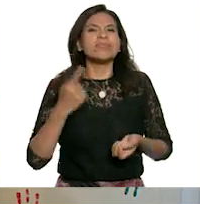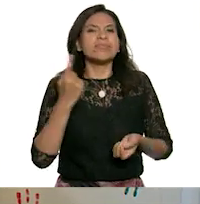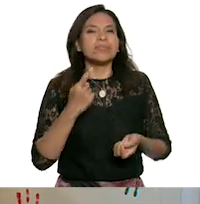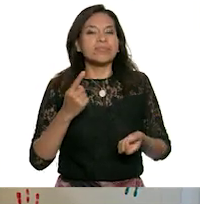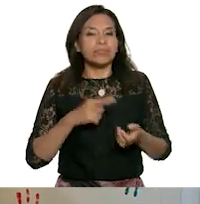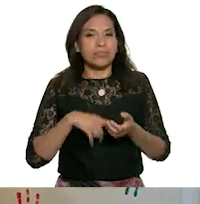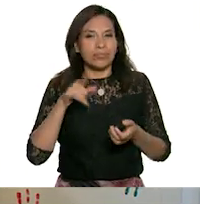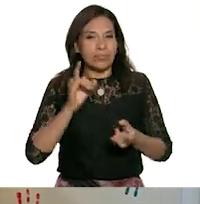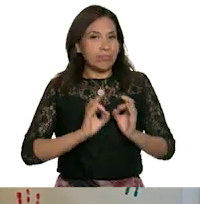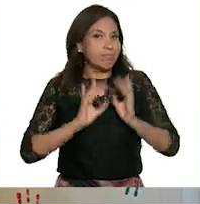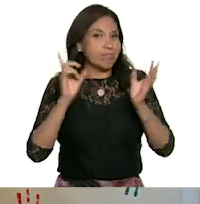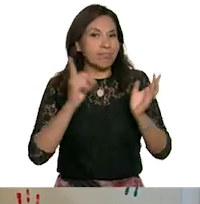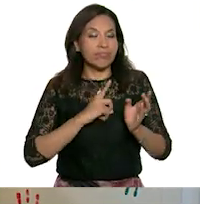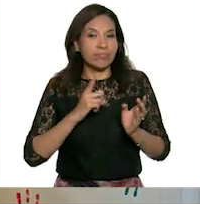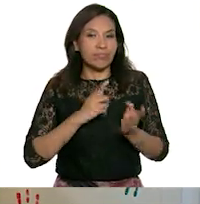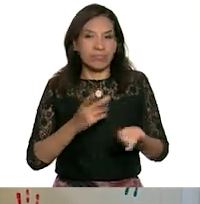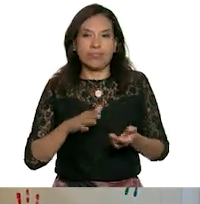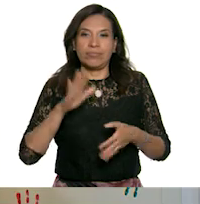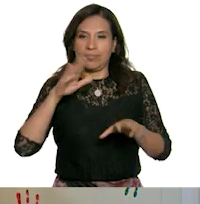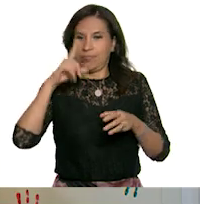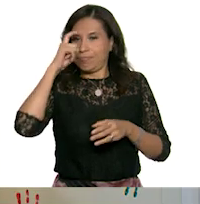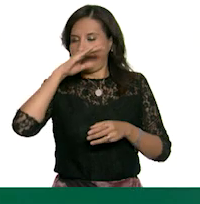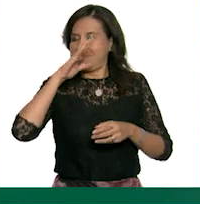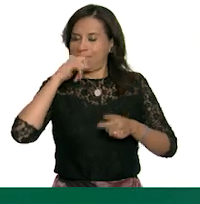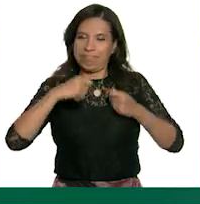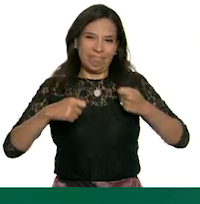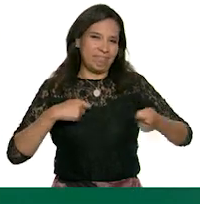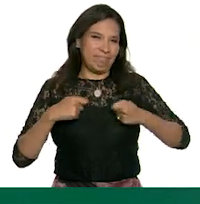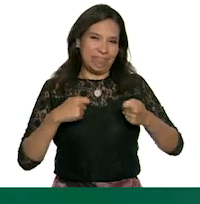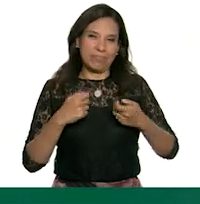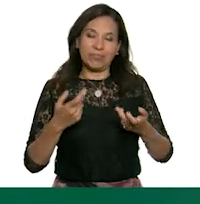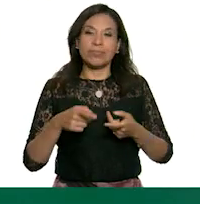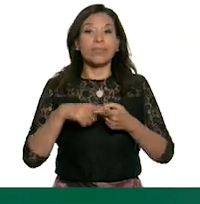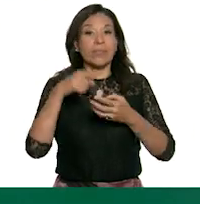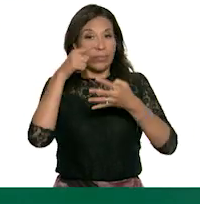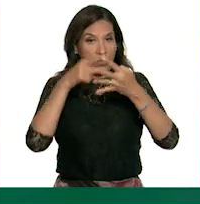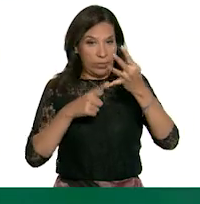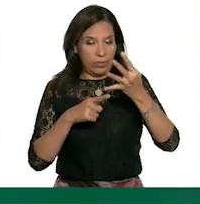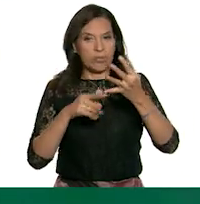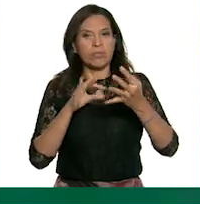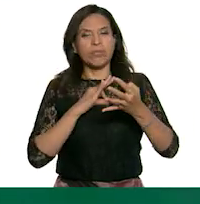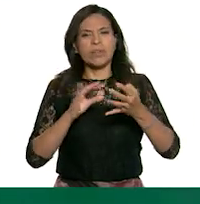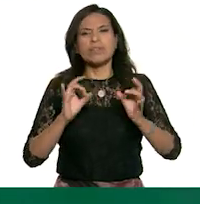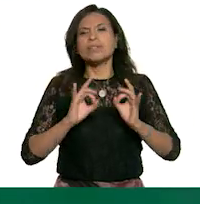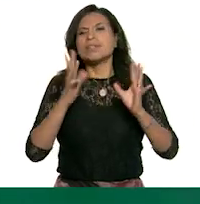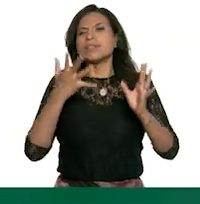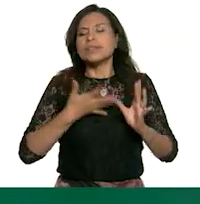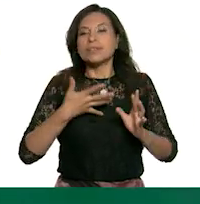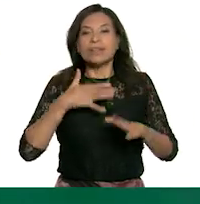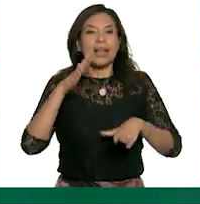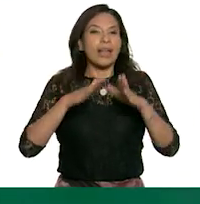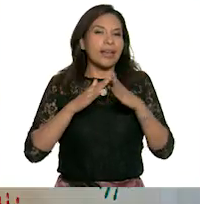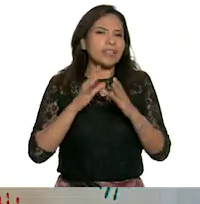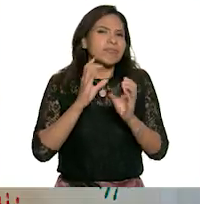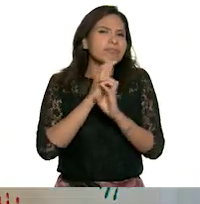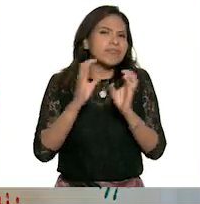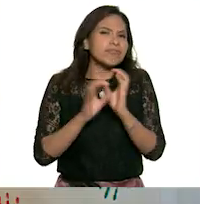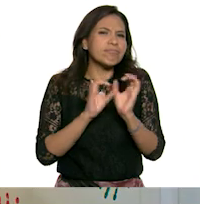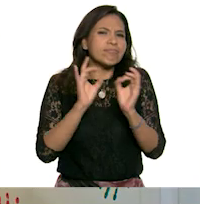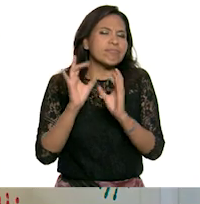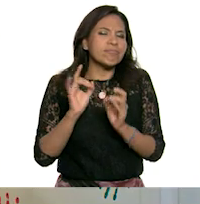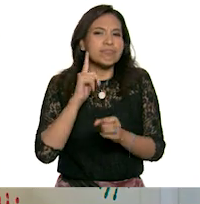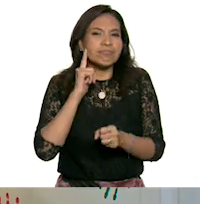nuestra reacción al pánico es más difícil de regular Estas emociones se pueden presentar ante estímulos que